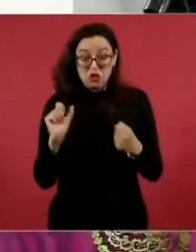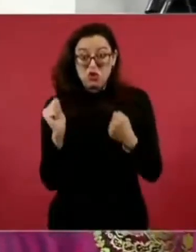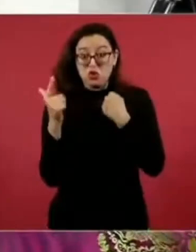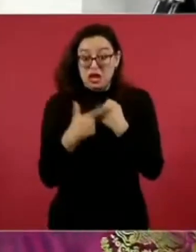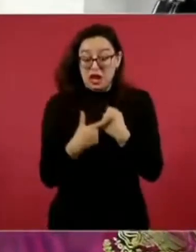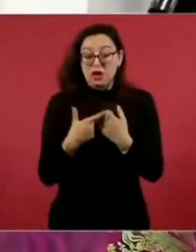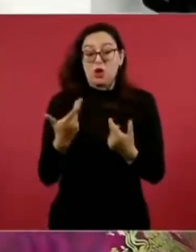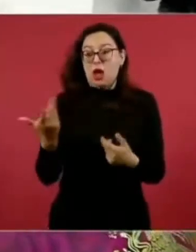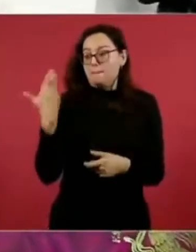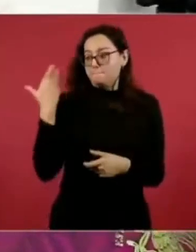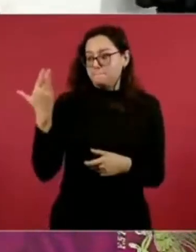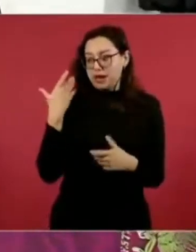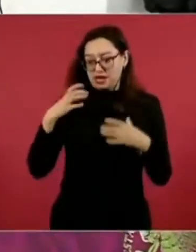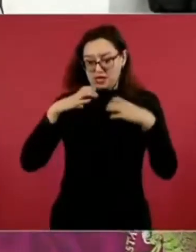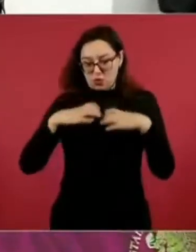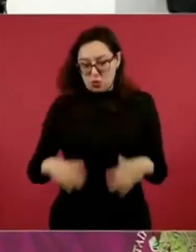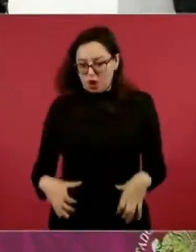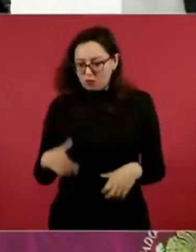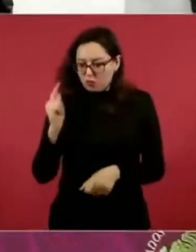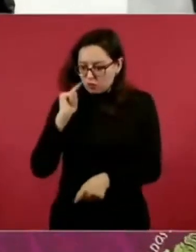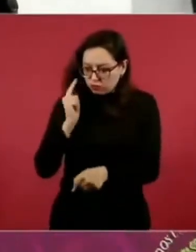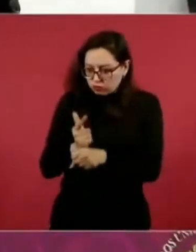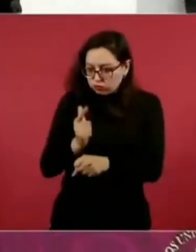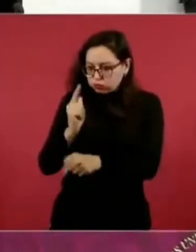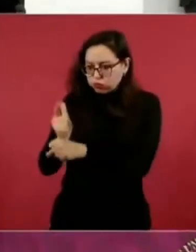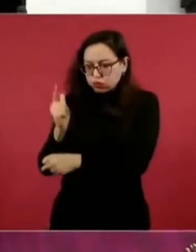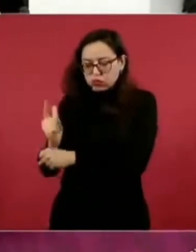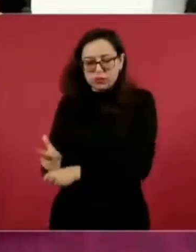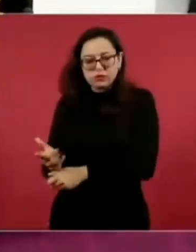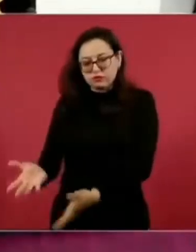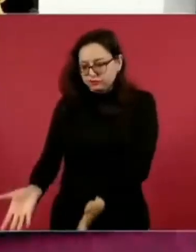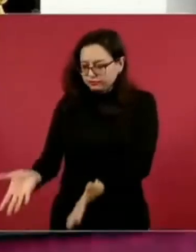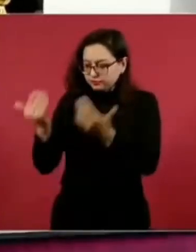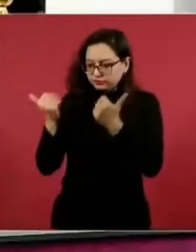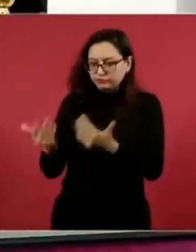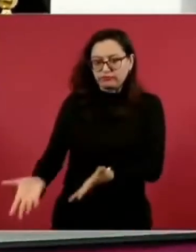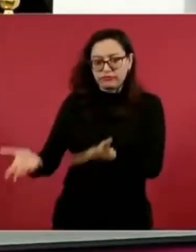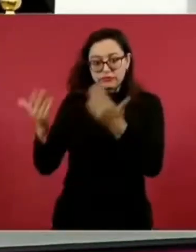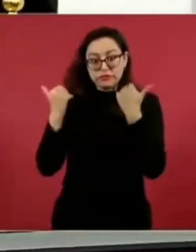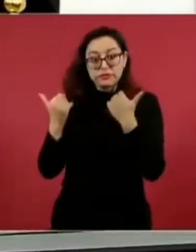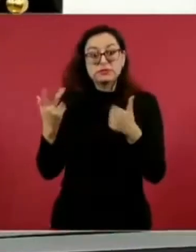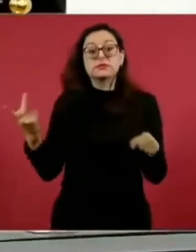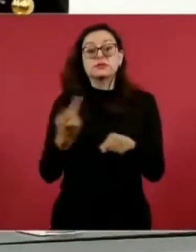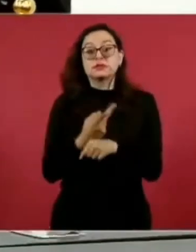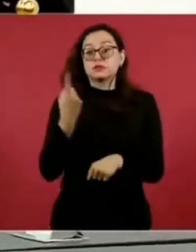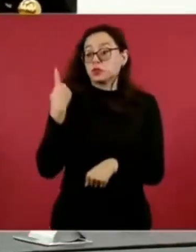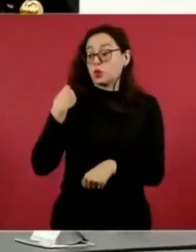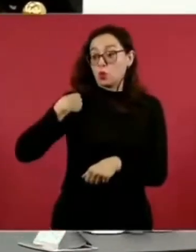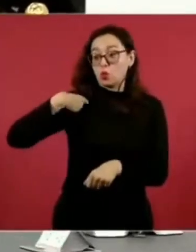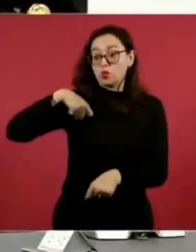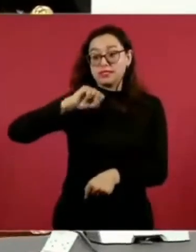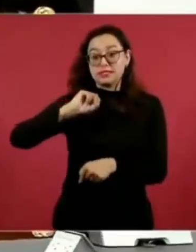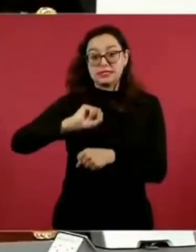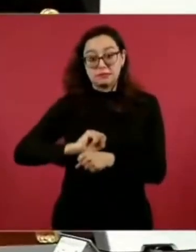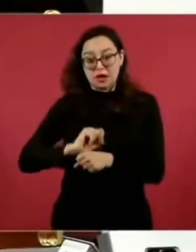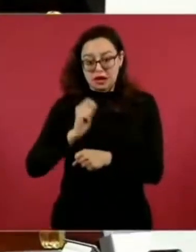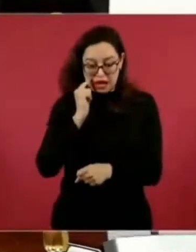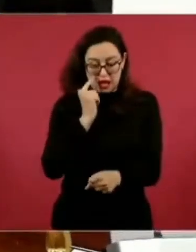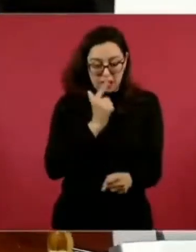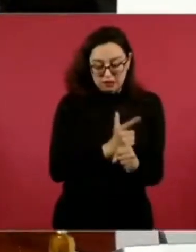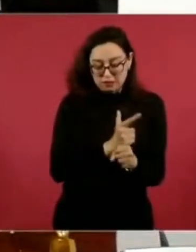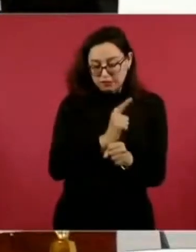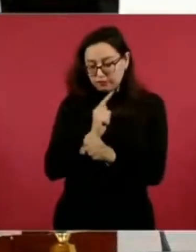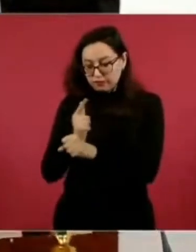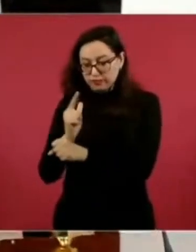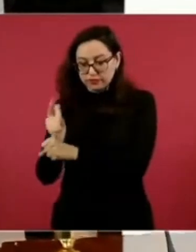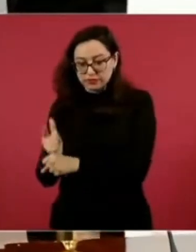encontrados en la mina de Pasta de Conchos el mes pasado, al parecer. Se informó la semana pasada que ya se había identificado a